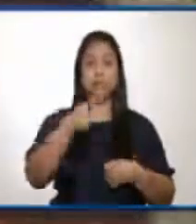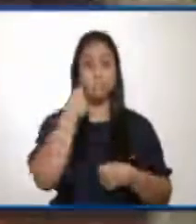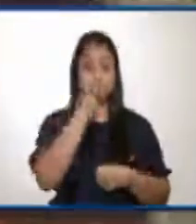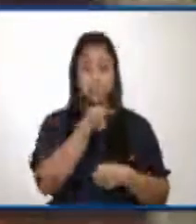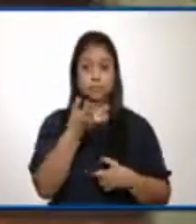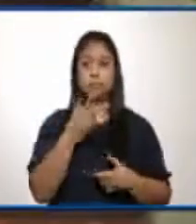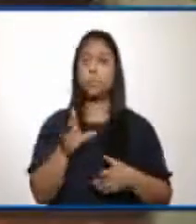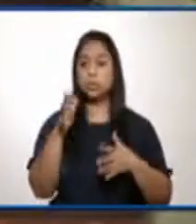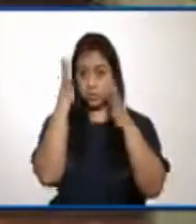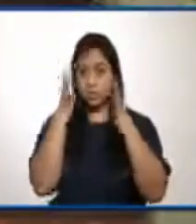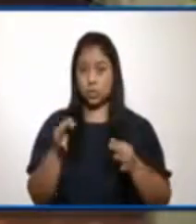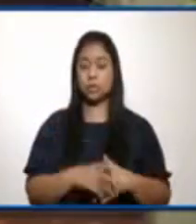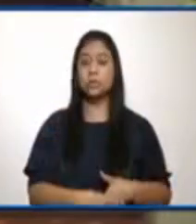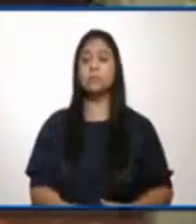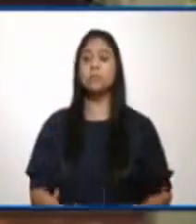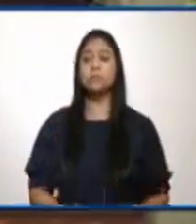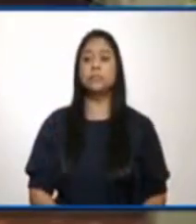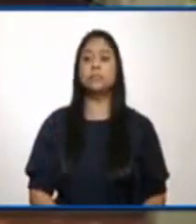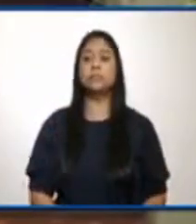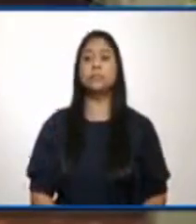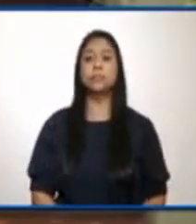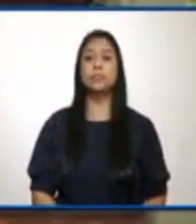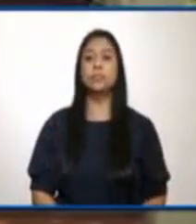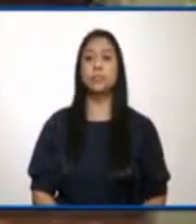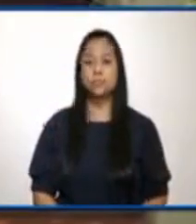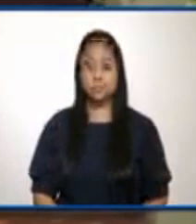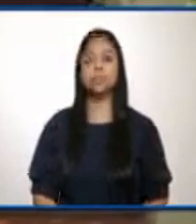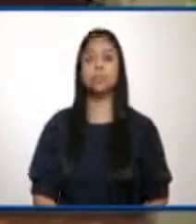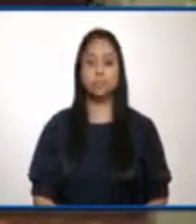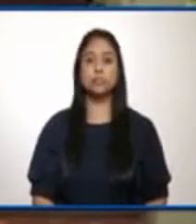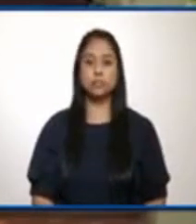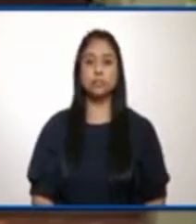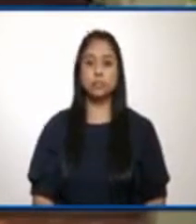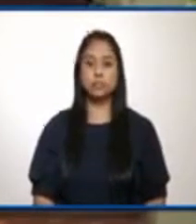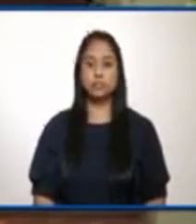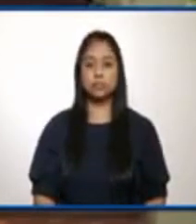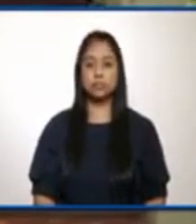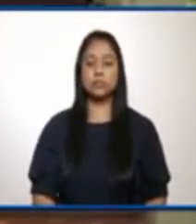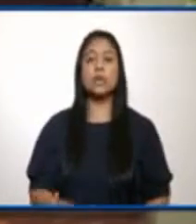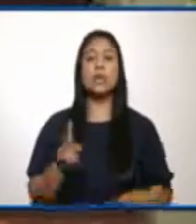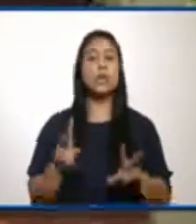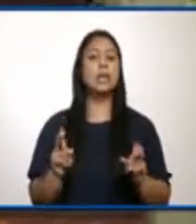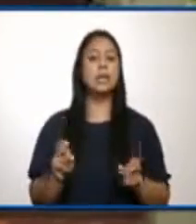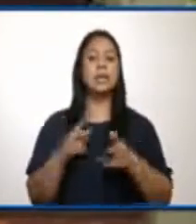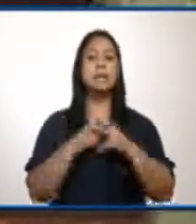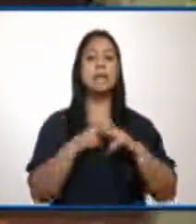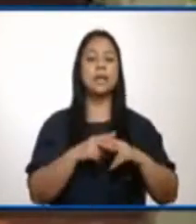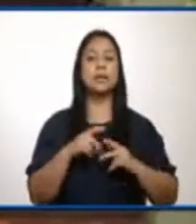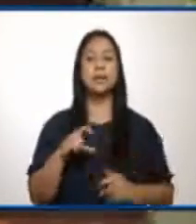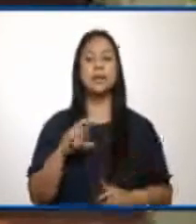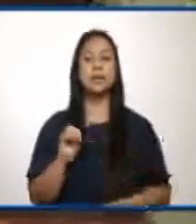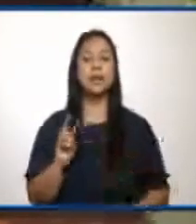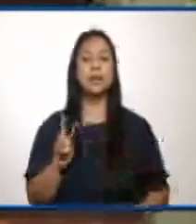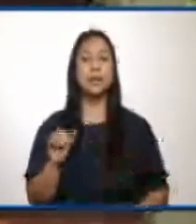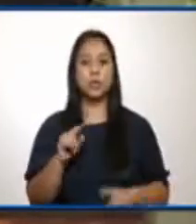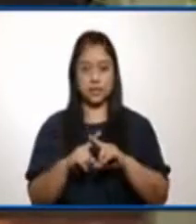Muchas gracias. Empezaré por el tema relacionado con el mecanismo COVAX y